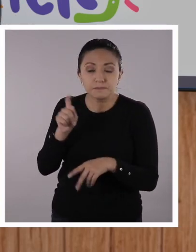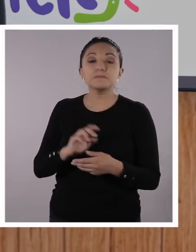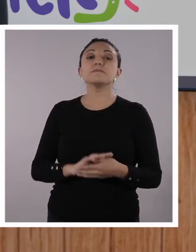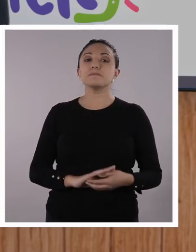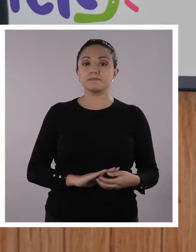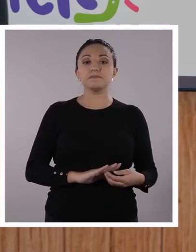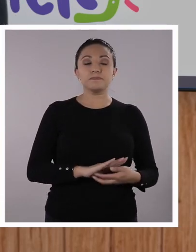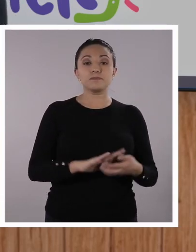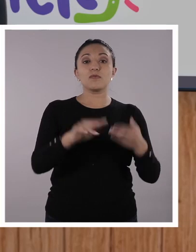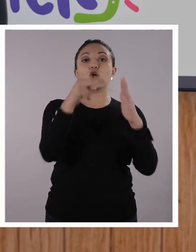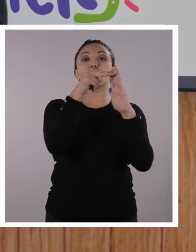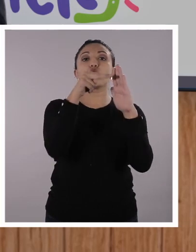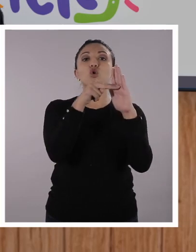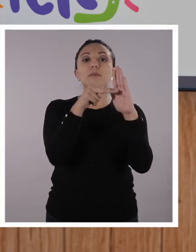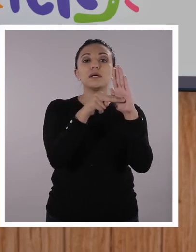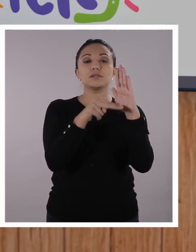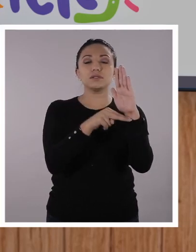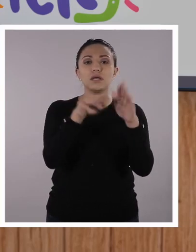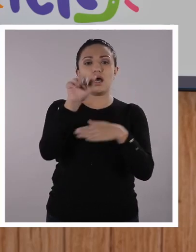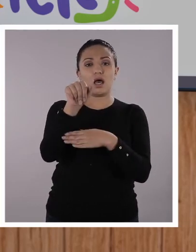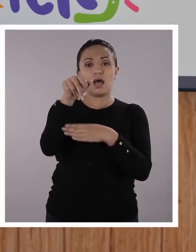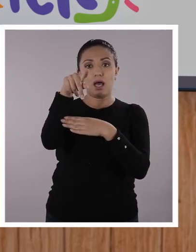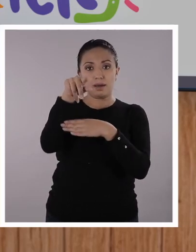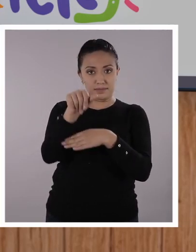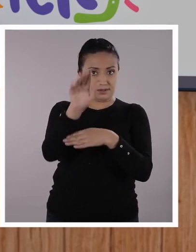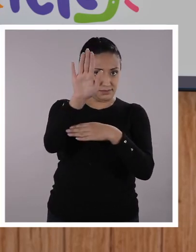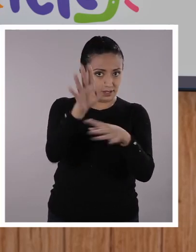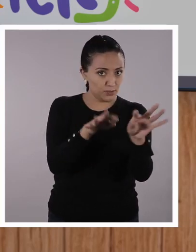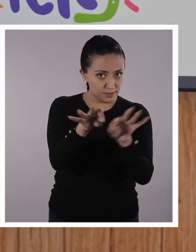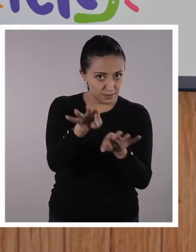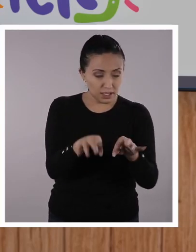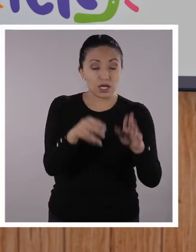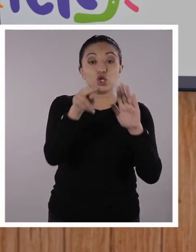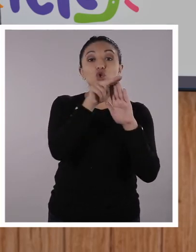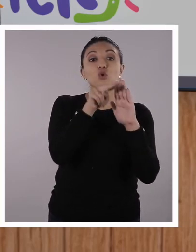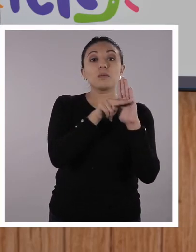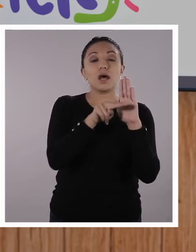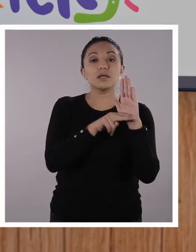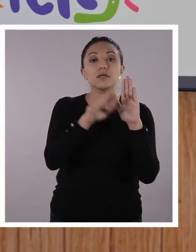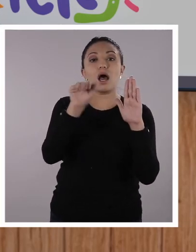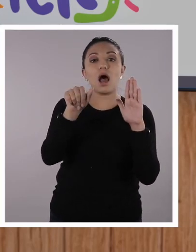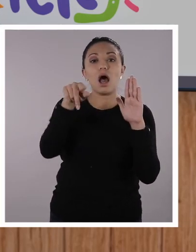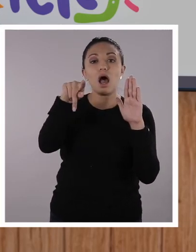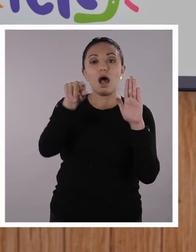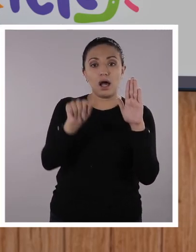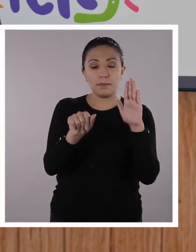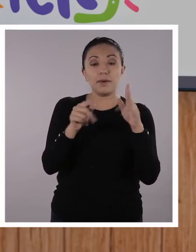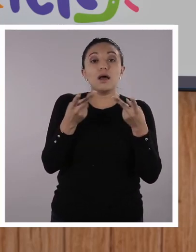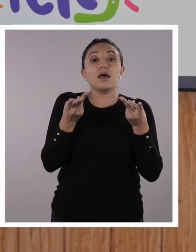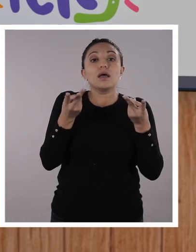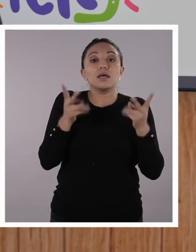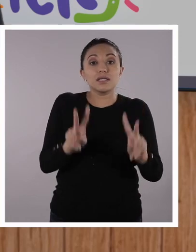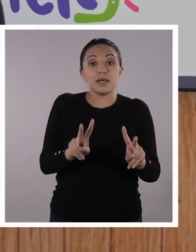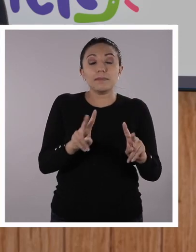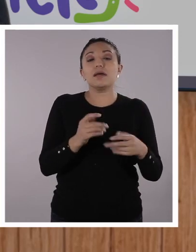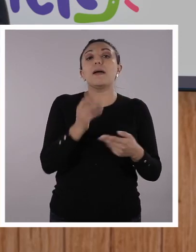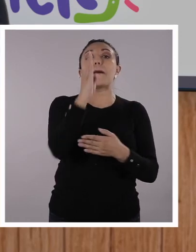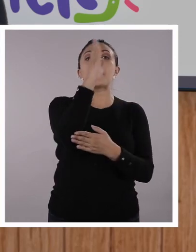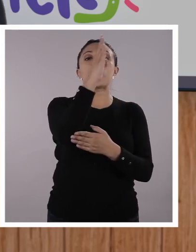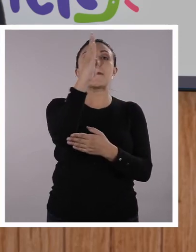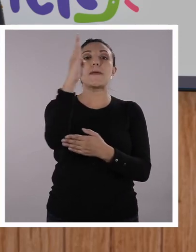las normas APA. Ya vamos a decirles qué es esto, pero vamos a aprender a citar correctamente fuentes bibliográficas.